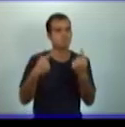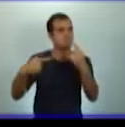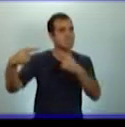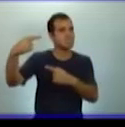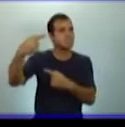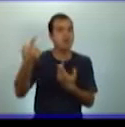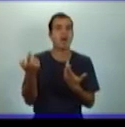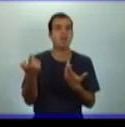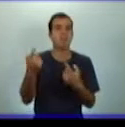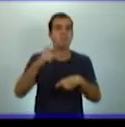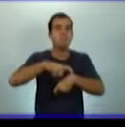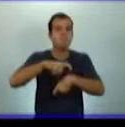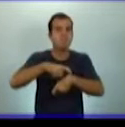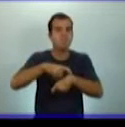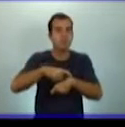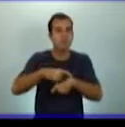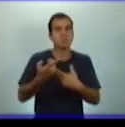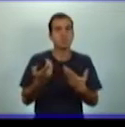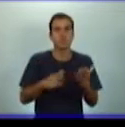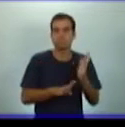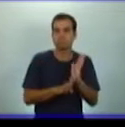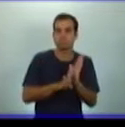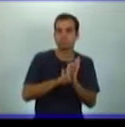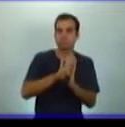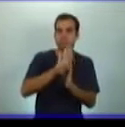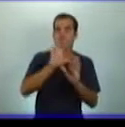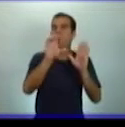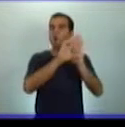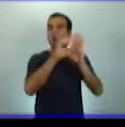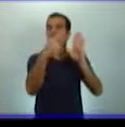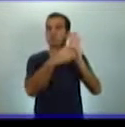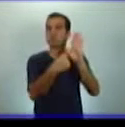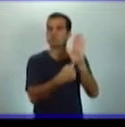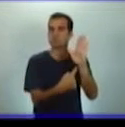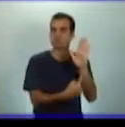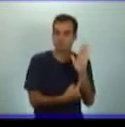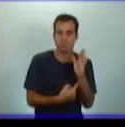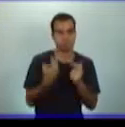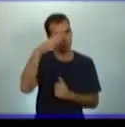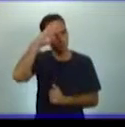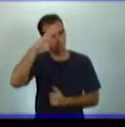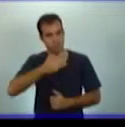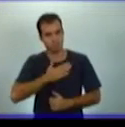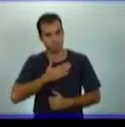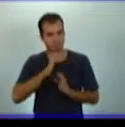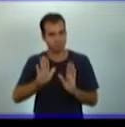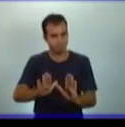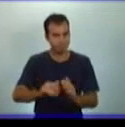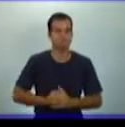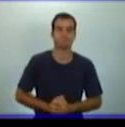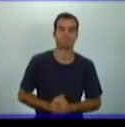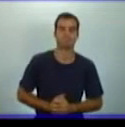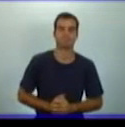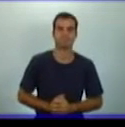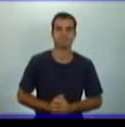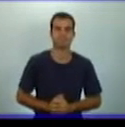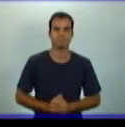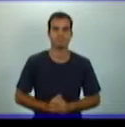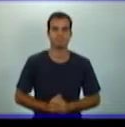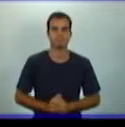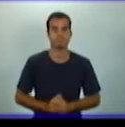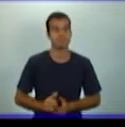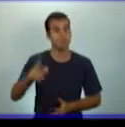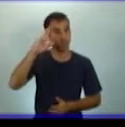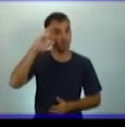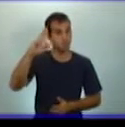momentos del desarrollo constitucional cubano. Te recuerdo que con tus